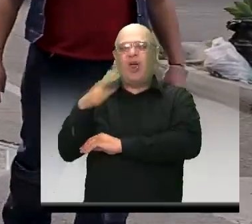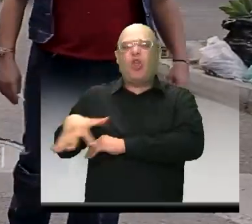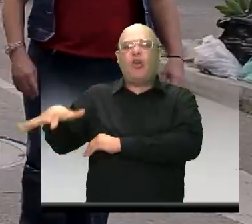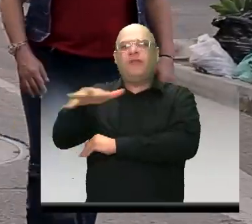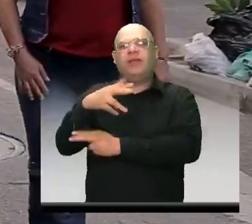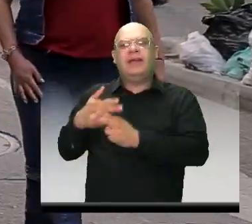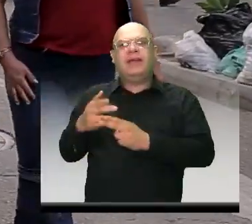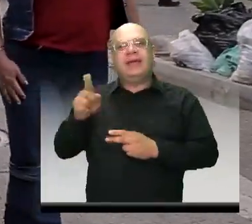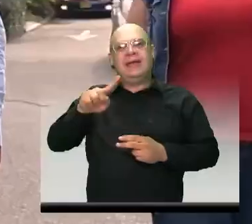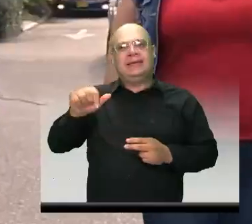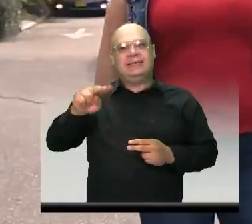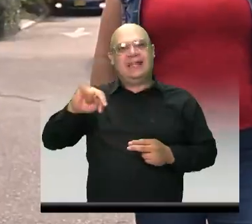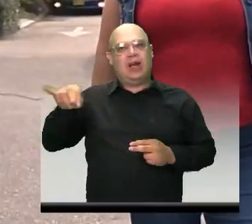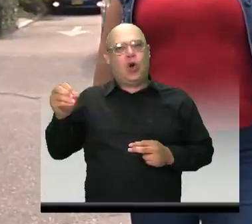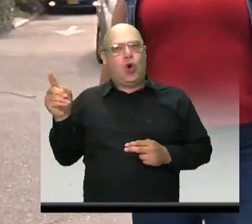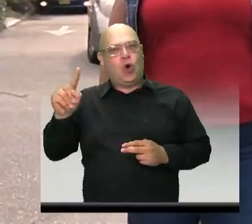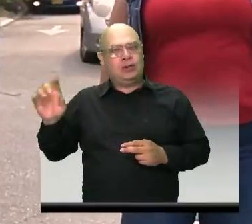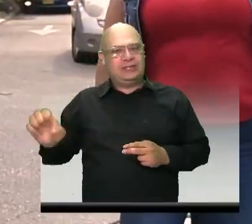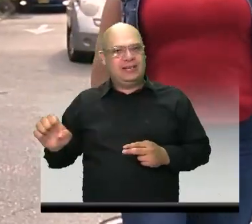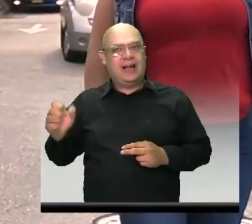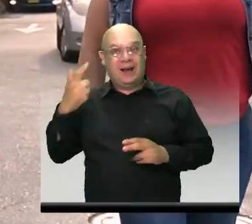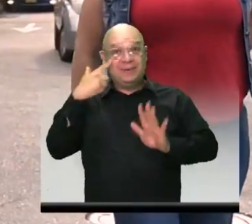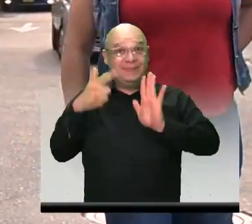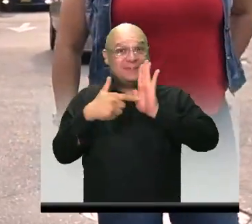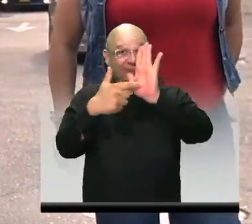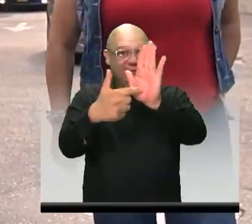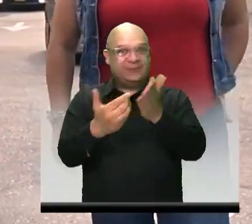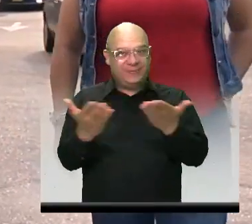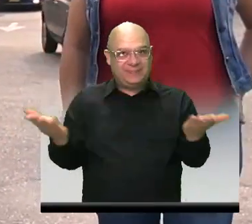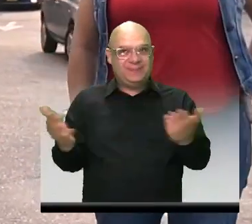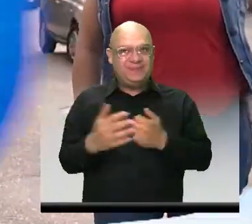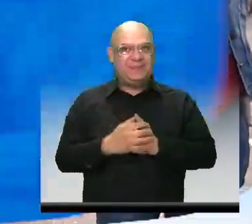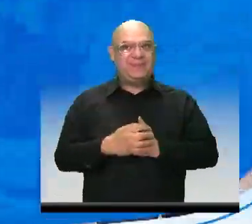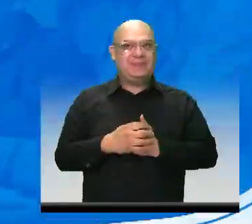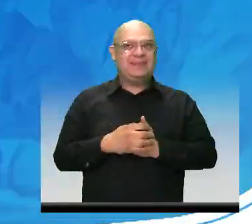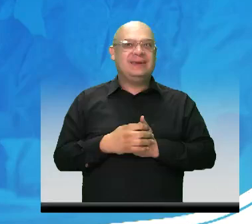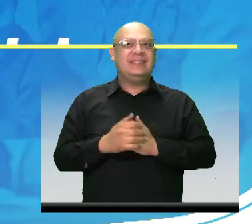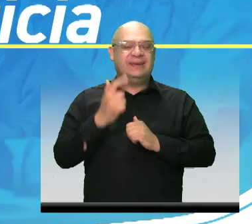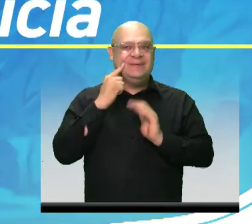beneficia todo Itagüí. Yo quiero que conozcan la obra y anden con lo que estoy hablando.